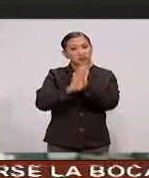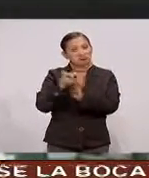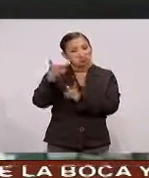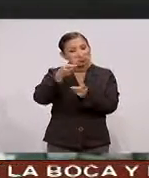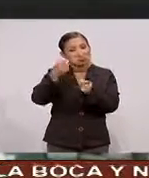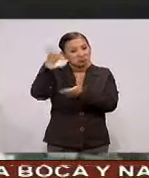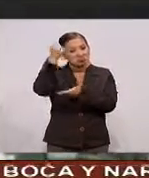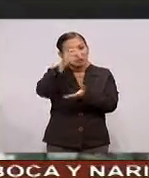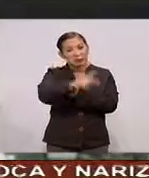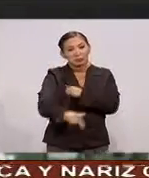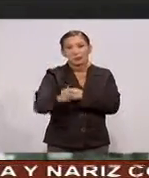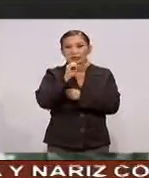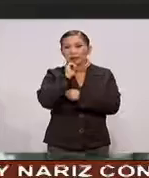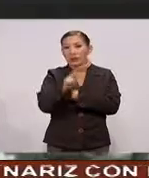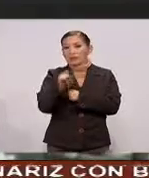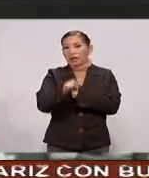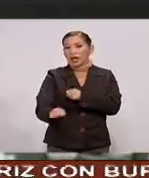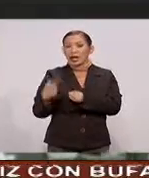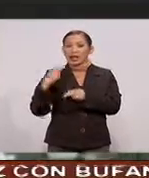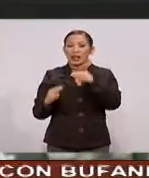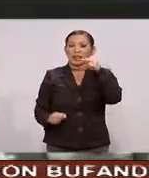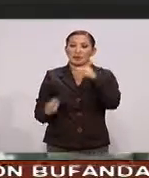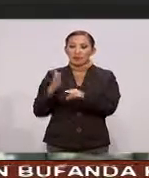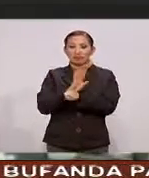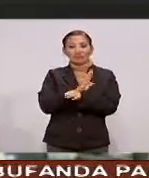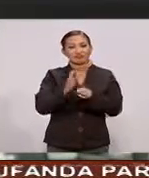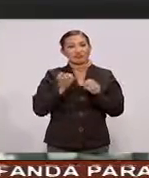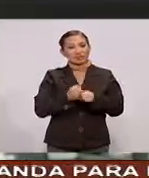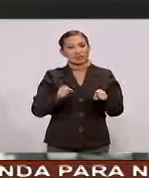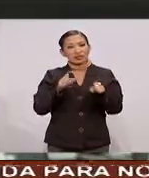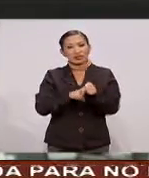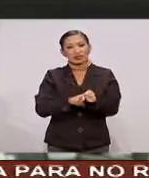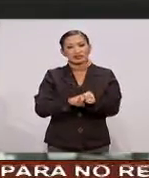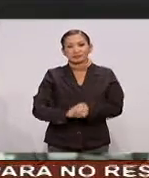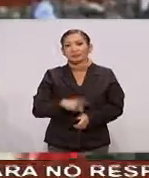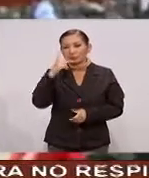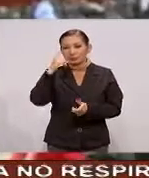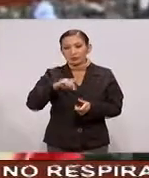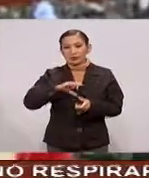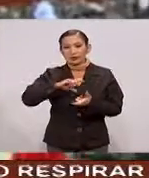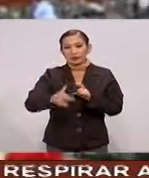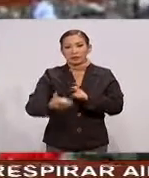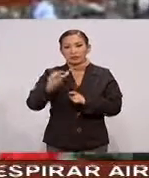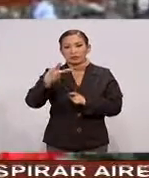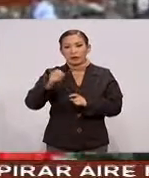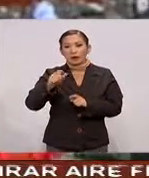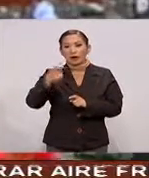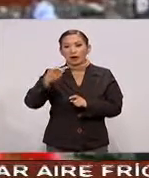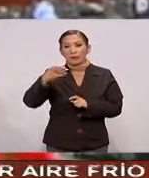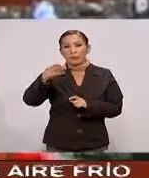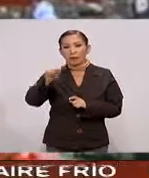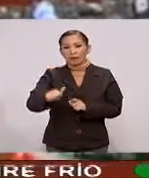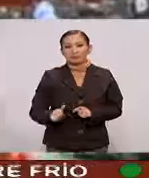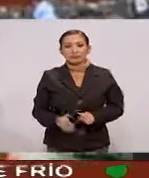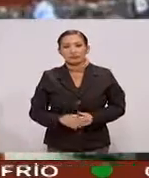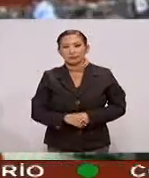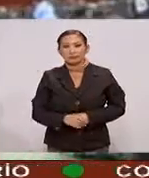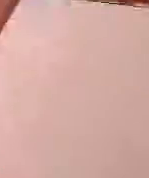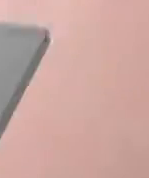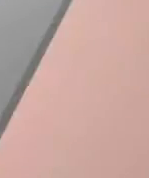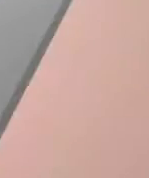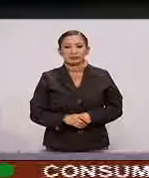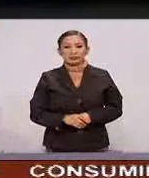inversión pública Y con ello En los niveles De bienestar social Para México al día Gustavo Gamboa